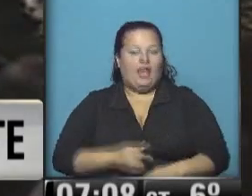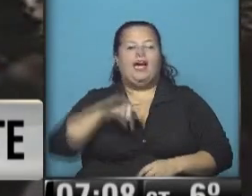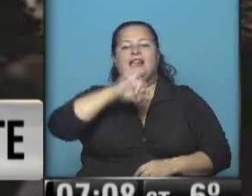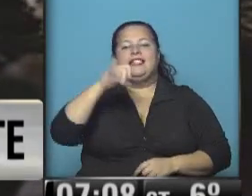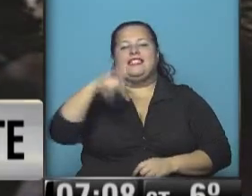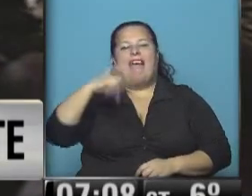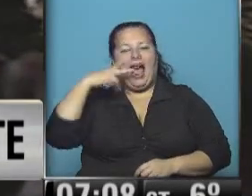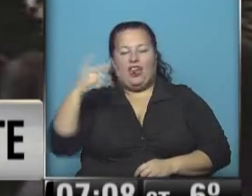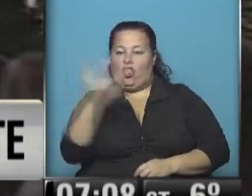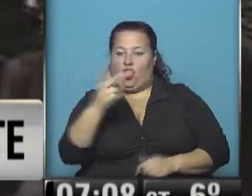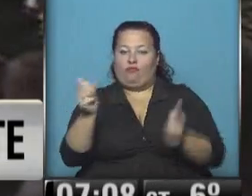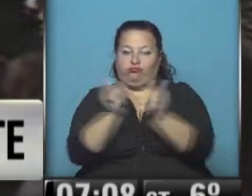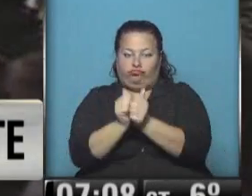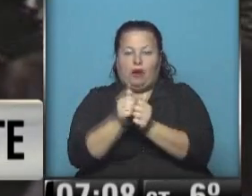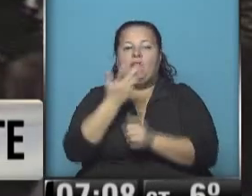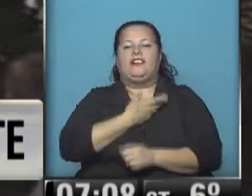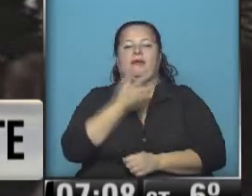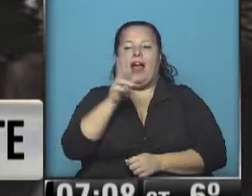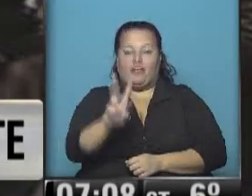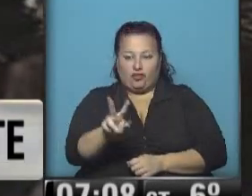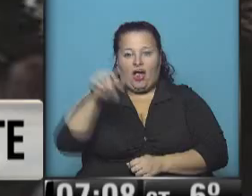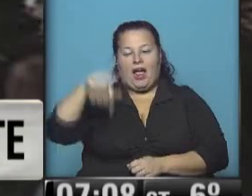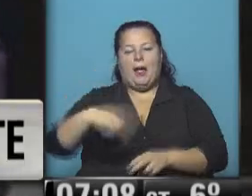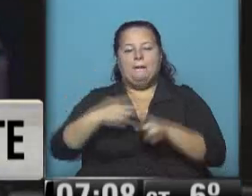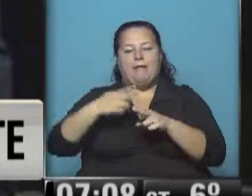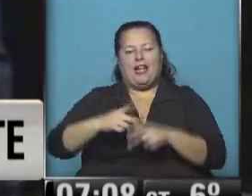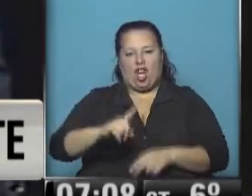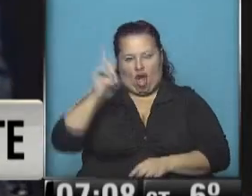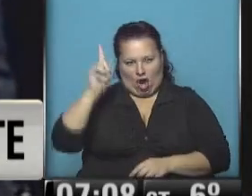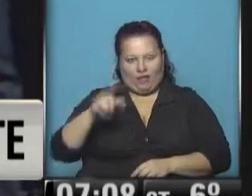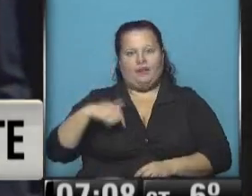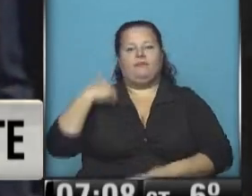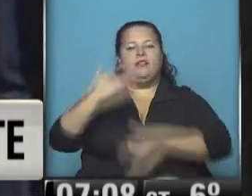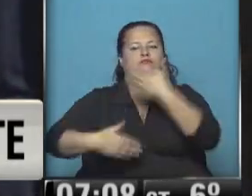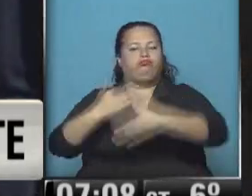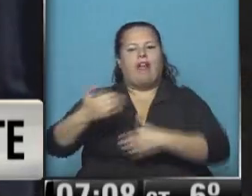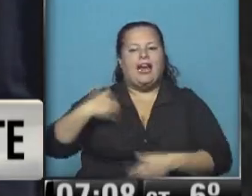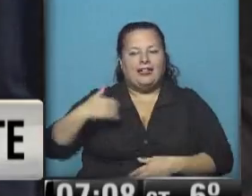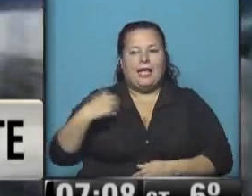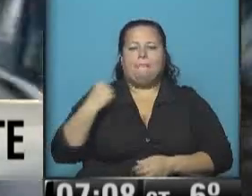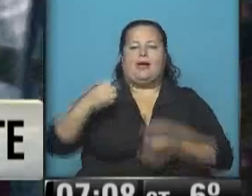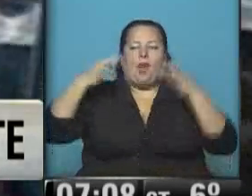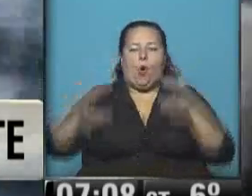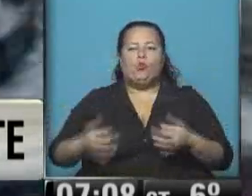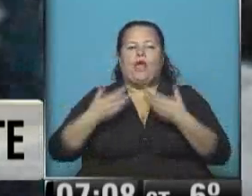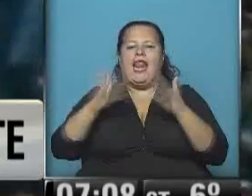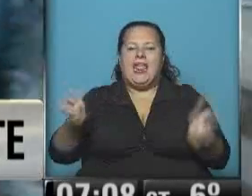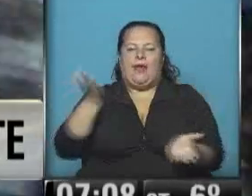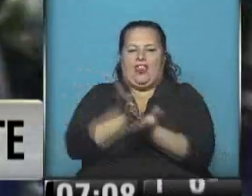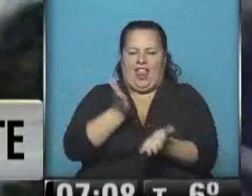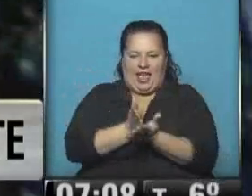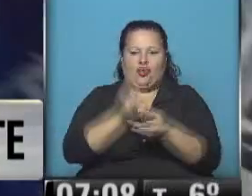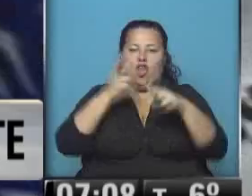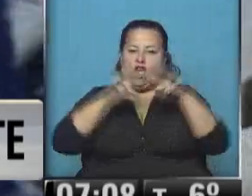Zannini. La fórmula justamente del Frente para la Victoria será aquí en Parque Norte. El desarrollo de la Argentina, una patria justa, libre y soberana, ese es el